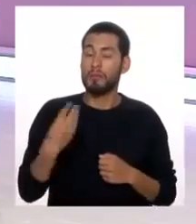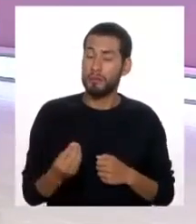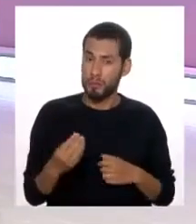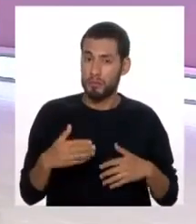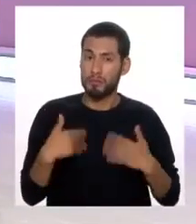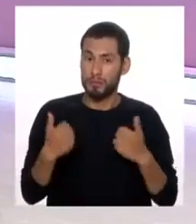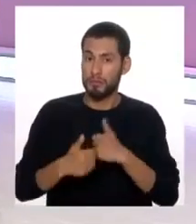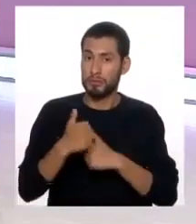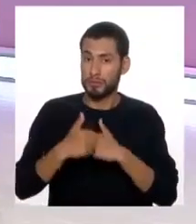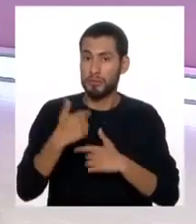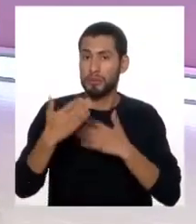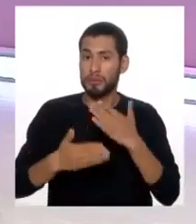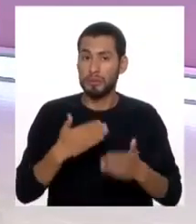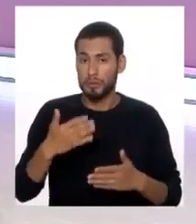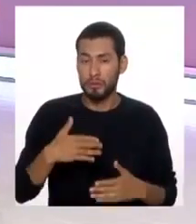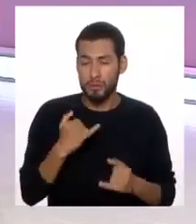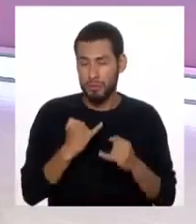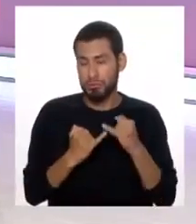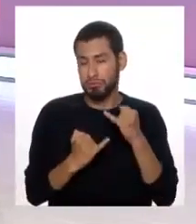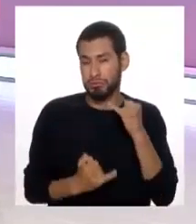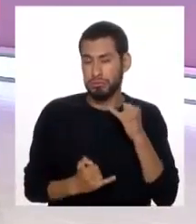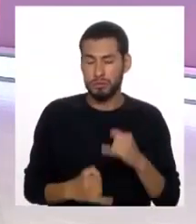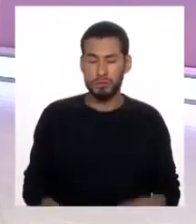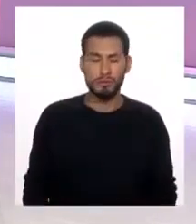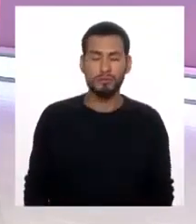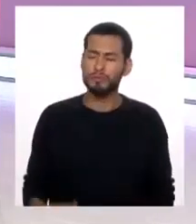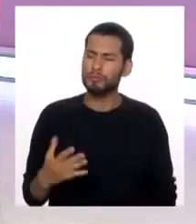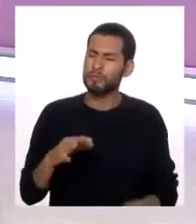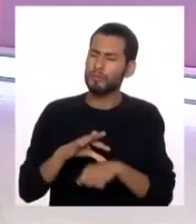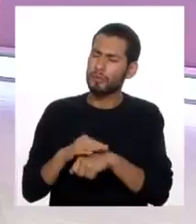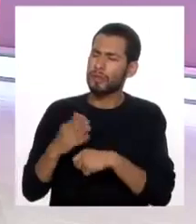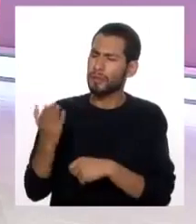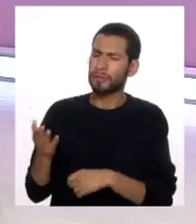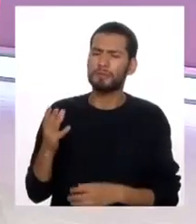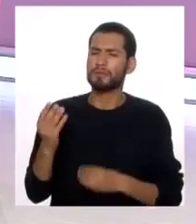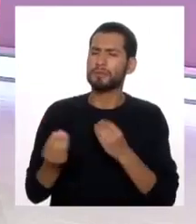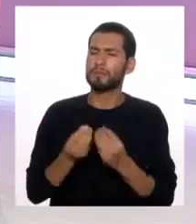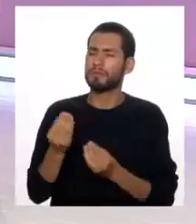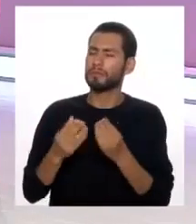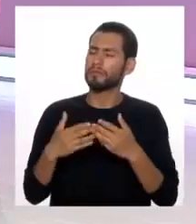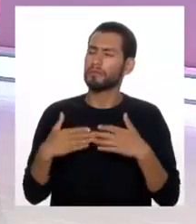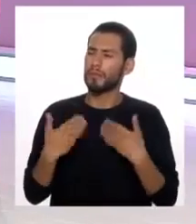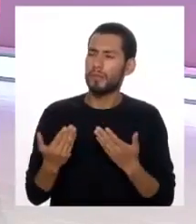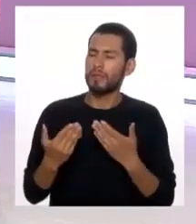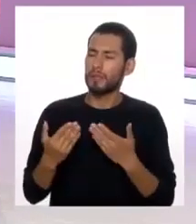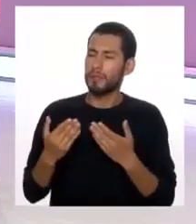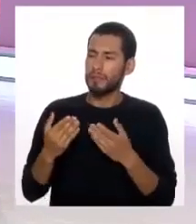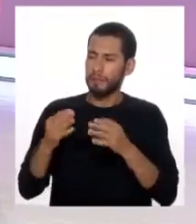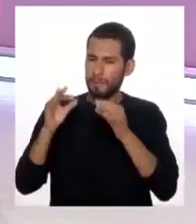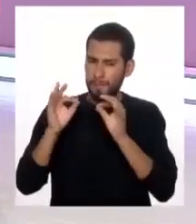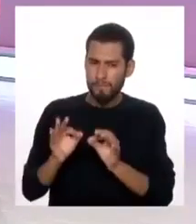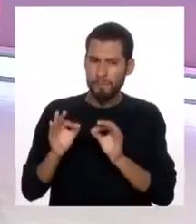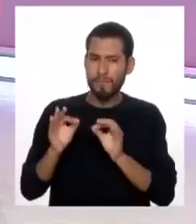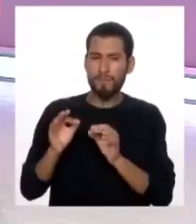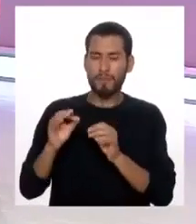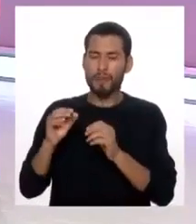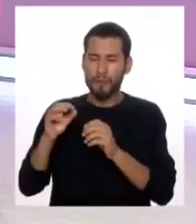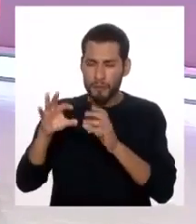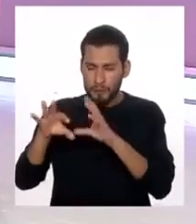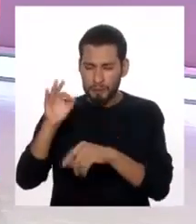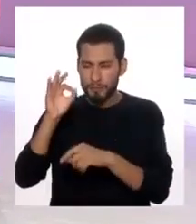terminan siendo bastante delicadas. Doctor Vargas, ¿cómo podemos establecer un